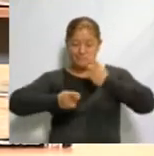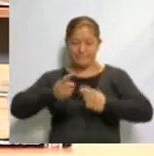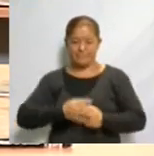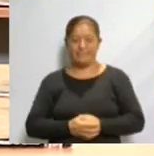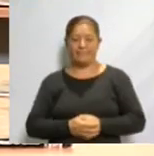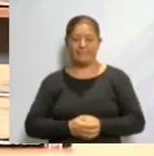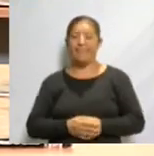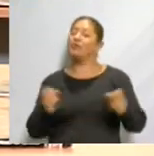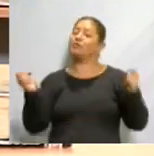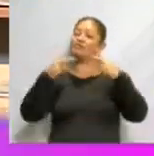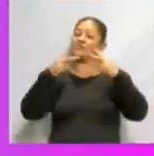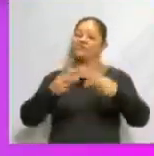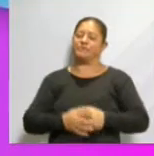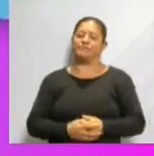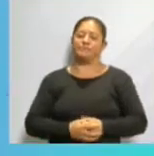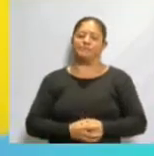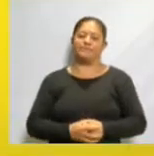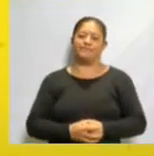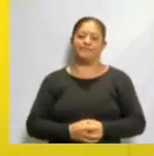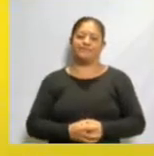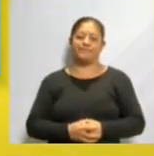See you next time. Nos vemos la próxima.